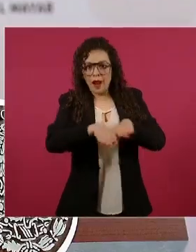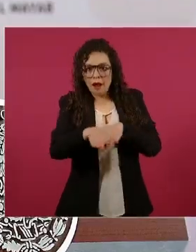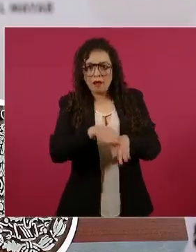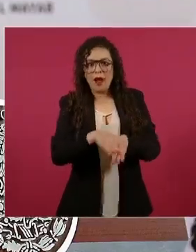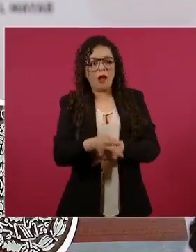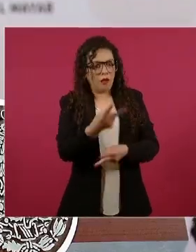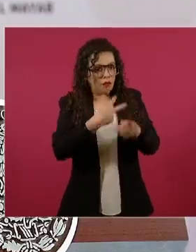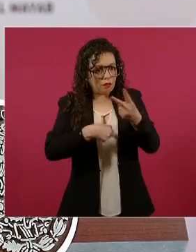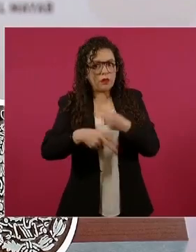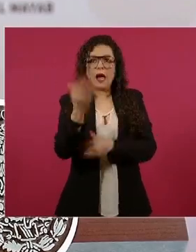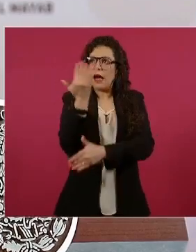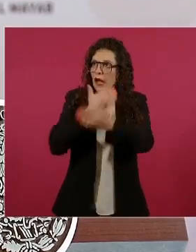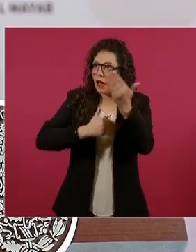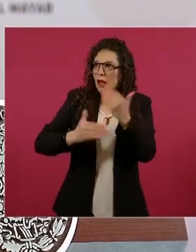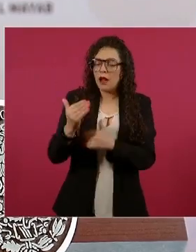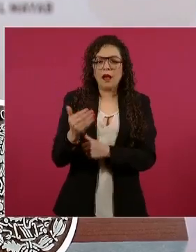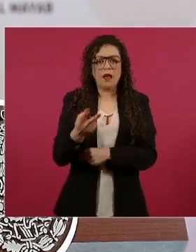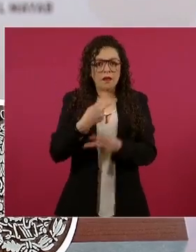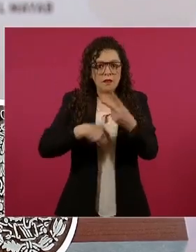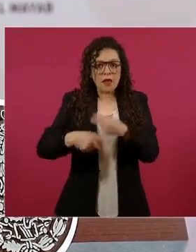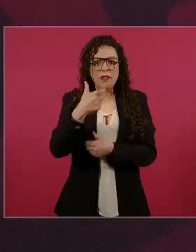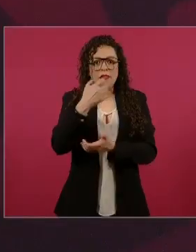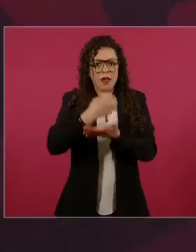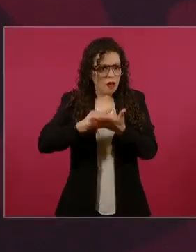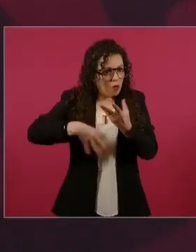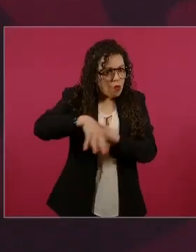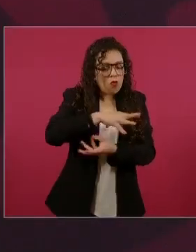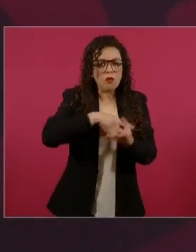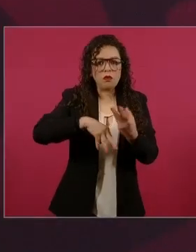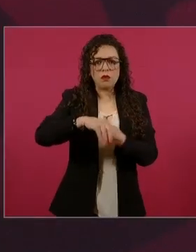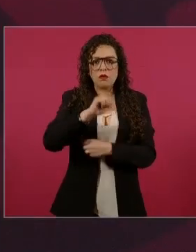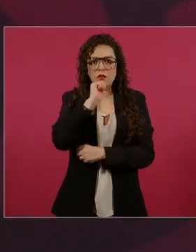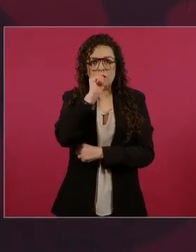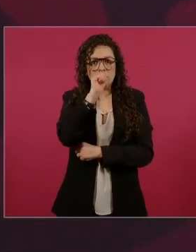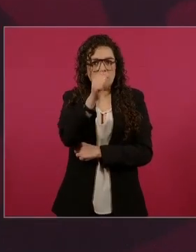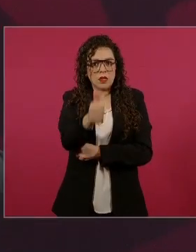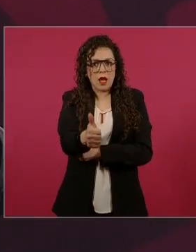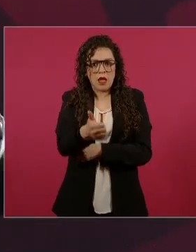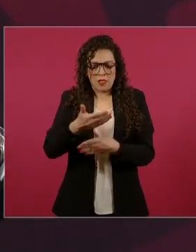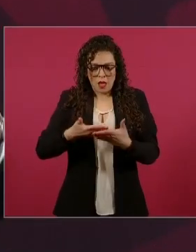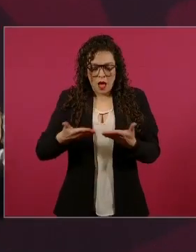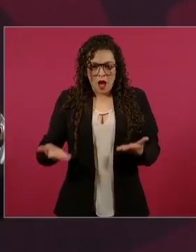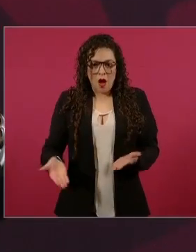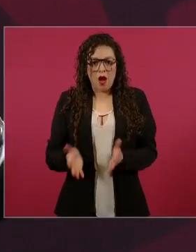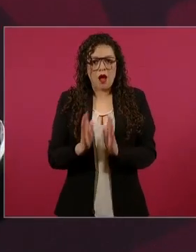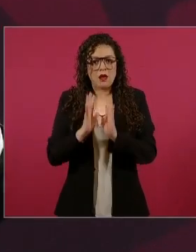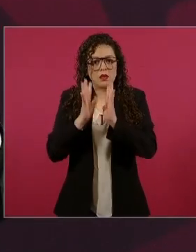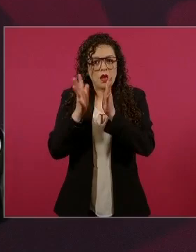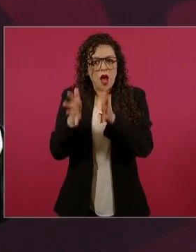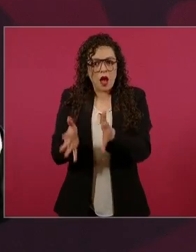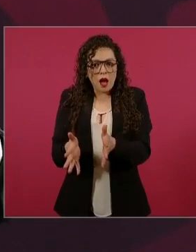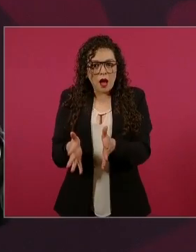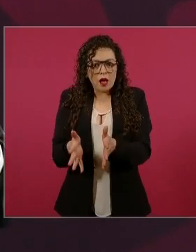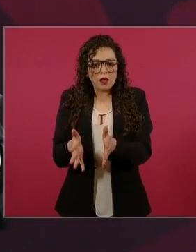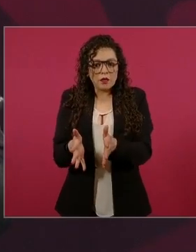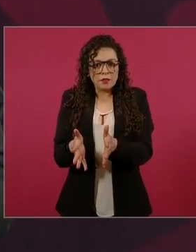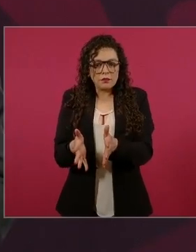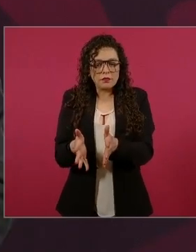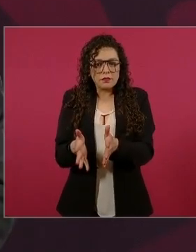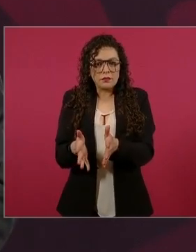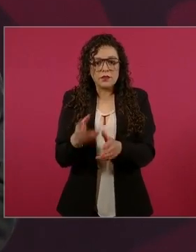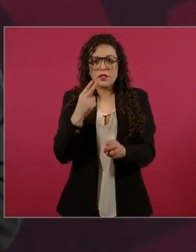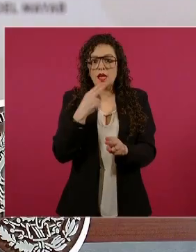muchas otras cosas con un modelo propio,